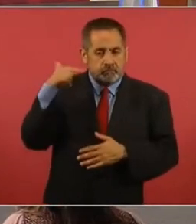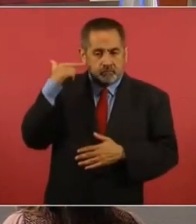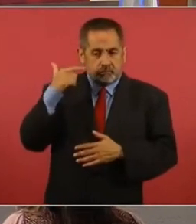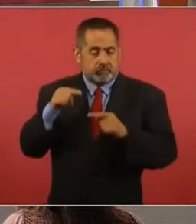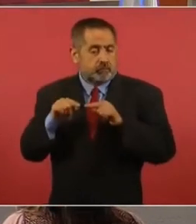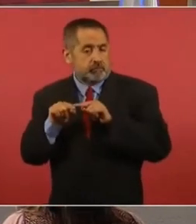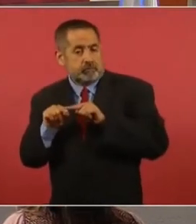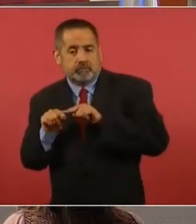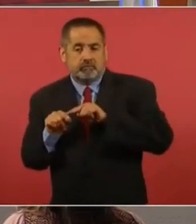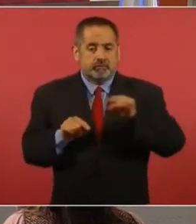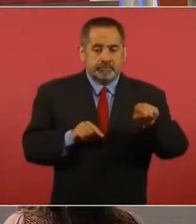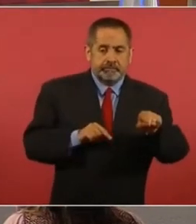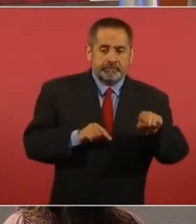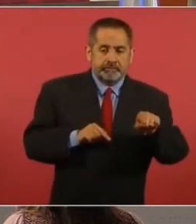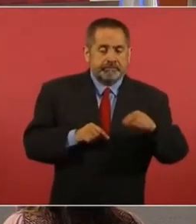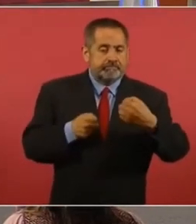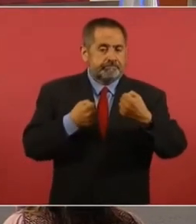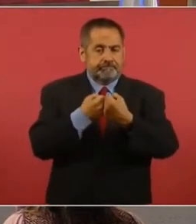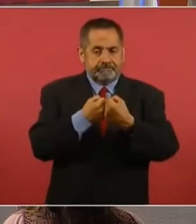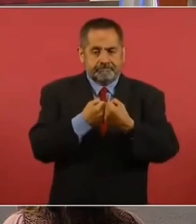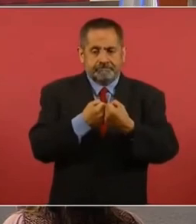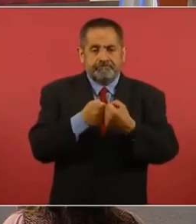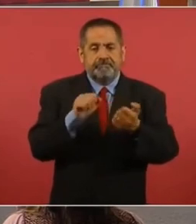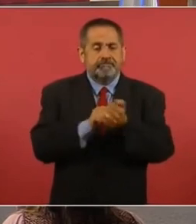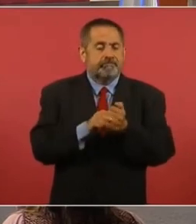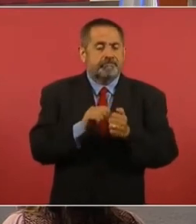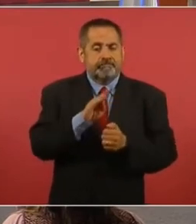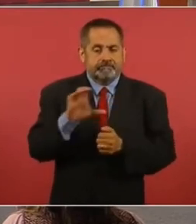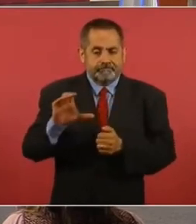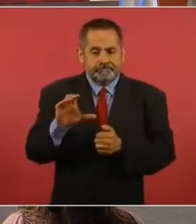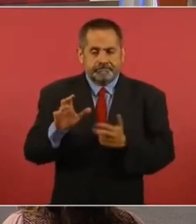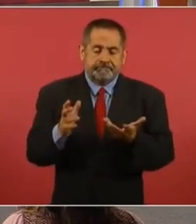hacia la frontera con Baja California,